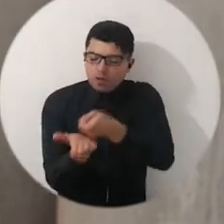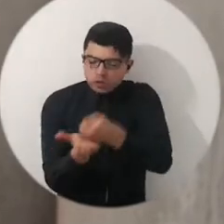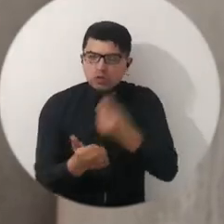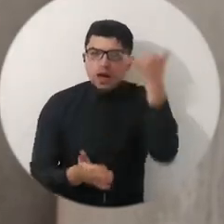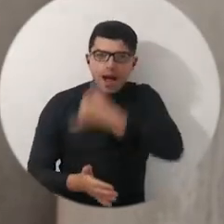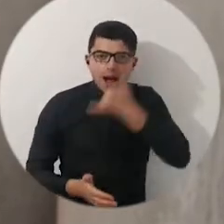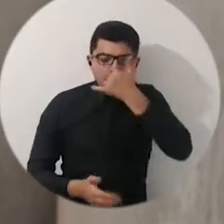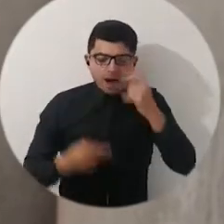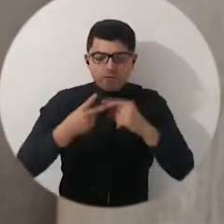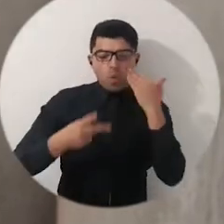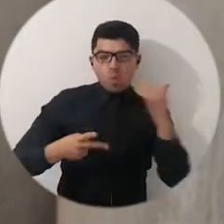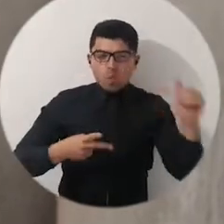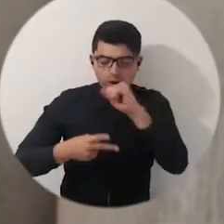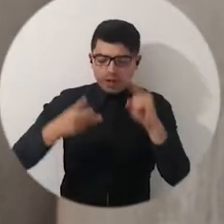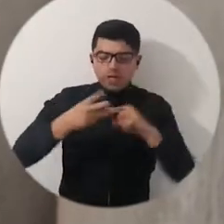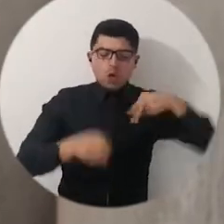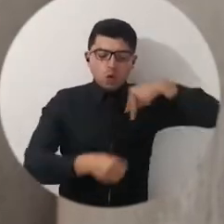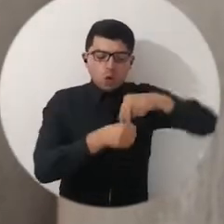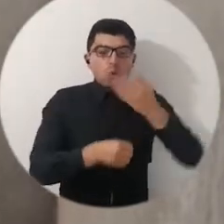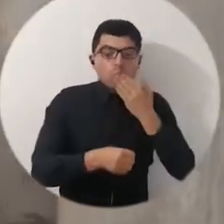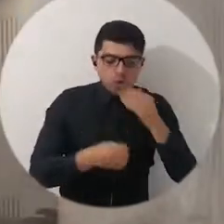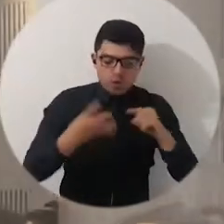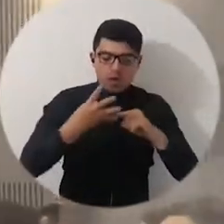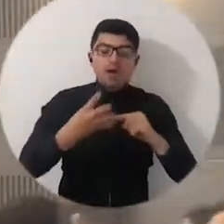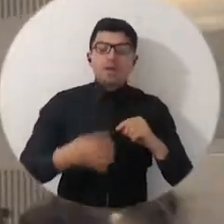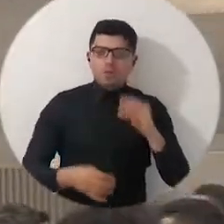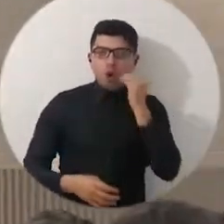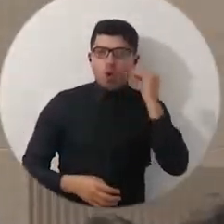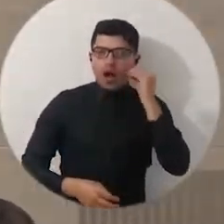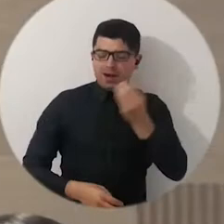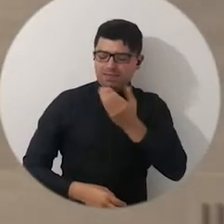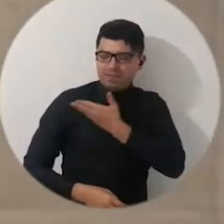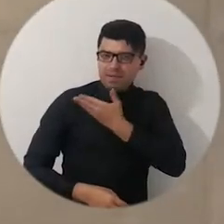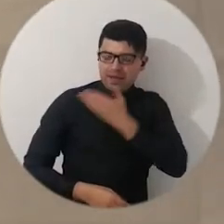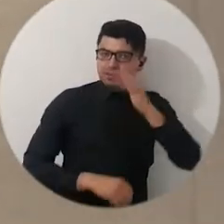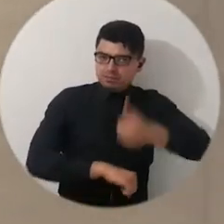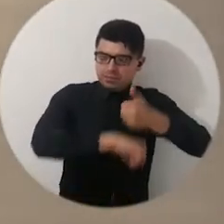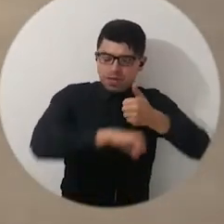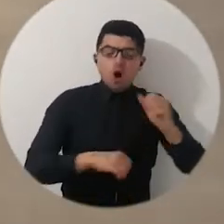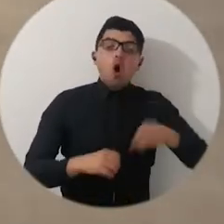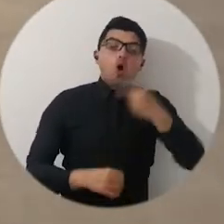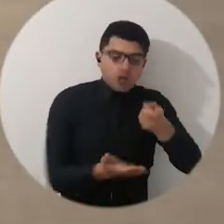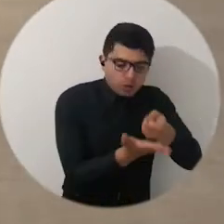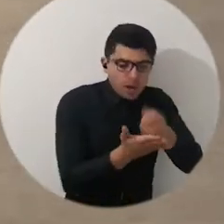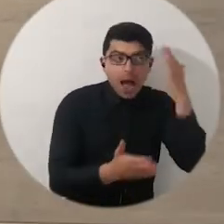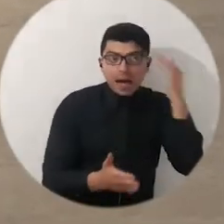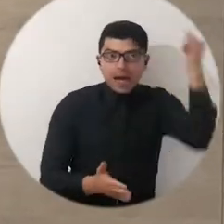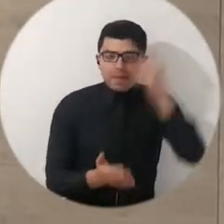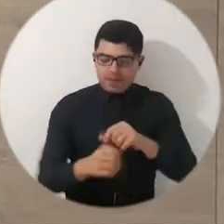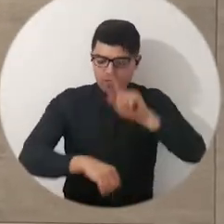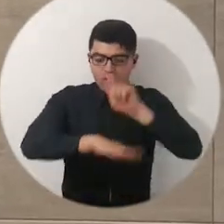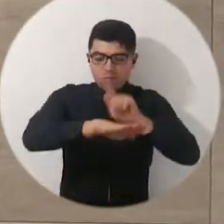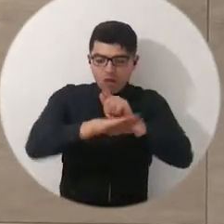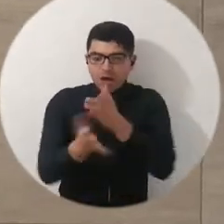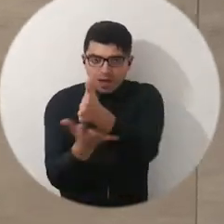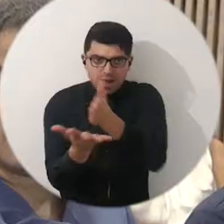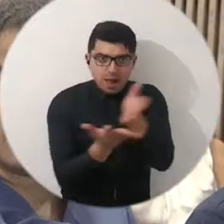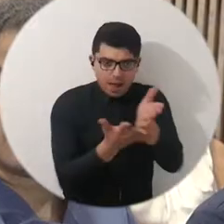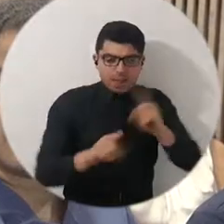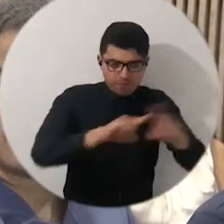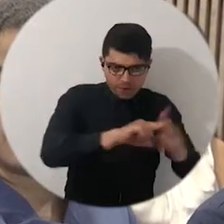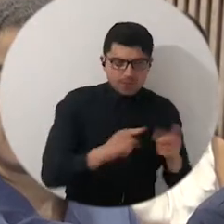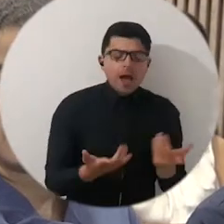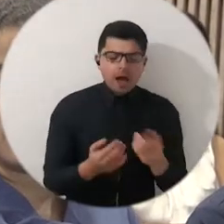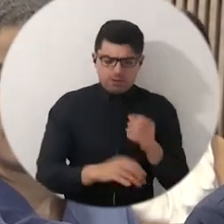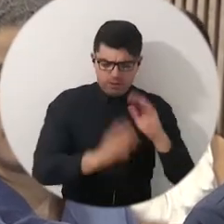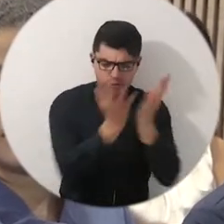asociación de afros, de mujeres, indígenas, madres, cabezas de familia y asociaciones académicas por cada facultad y programa. Todo